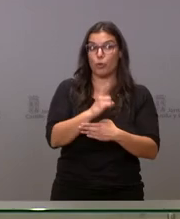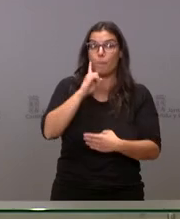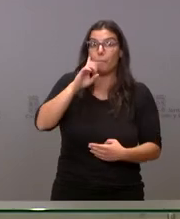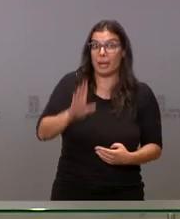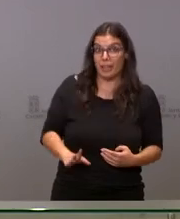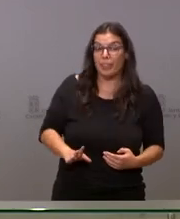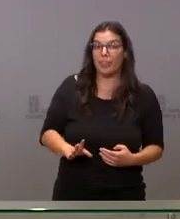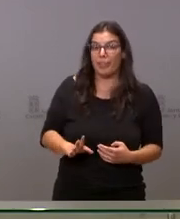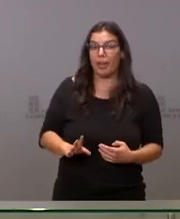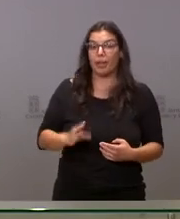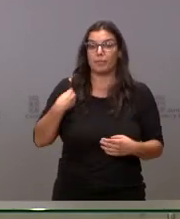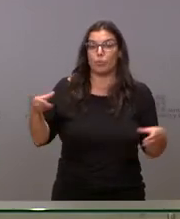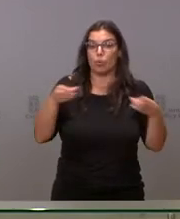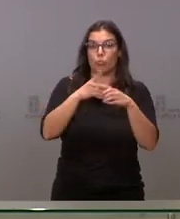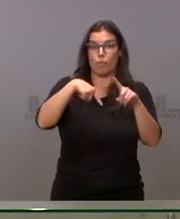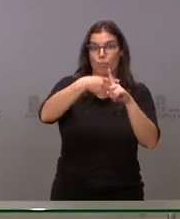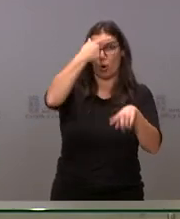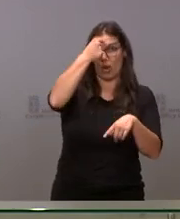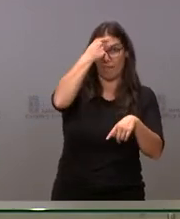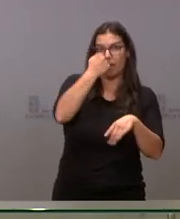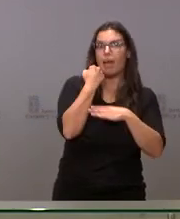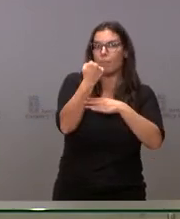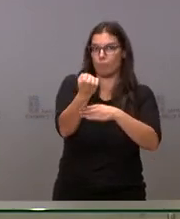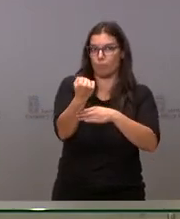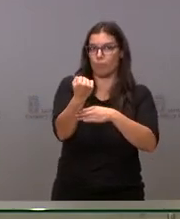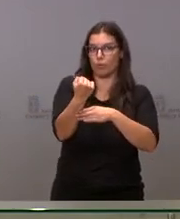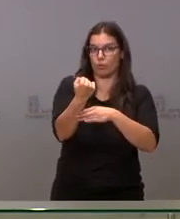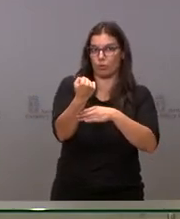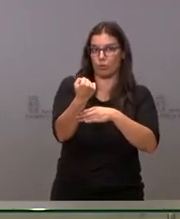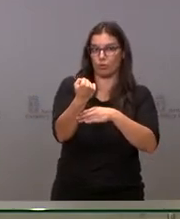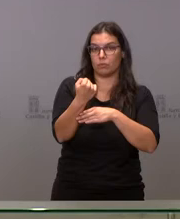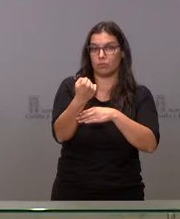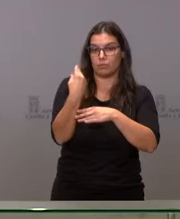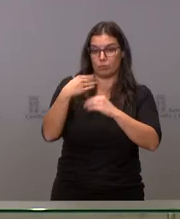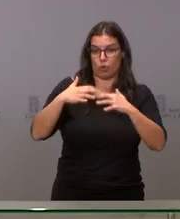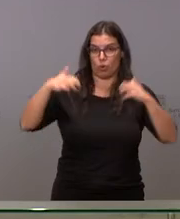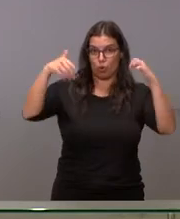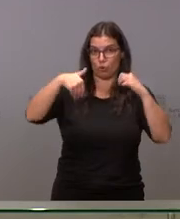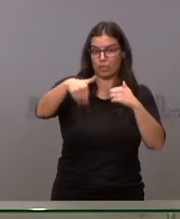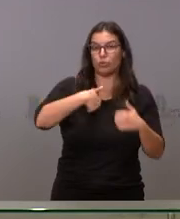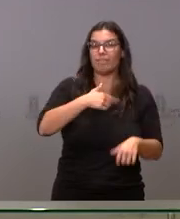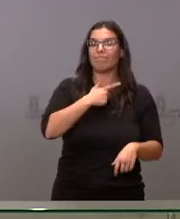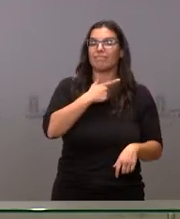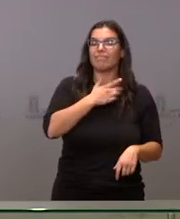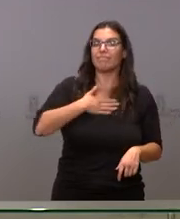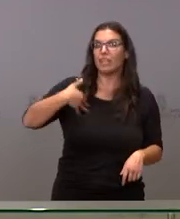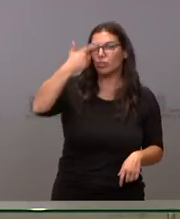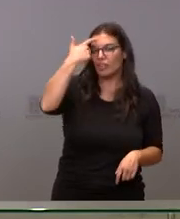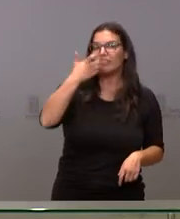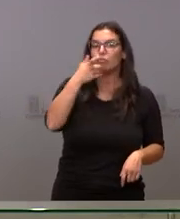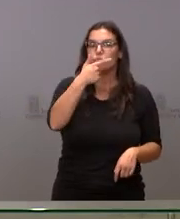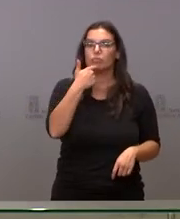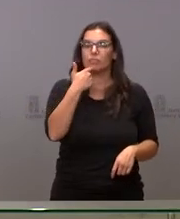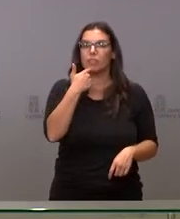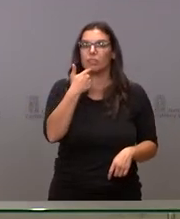que por Ávila otorgue su apoyo a las cuentas en el Parlamento. Me gustaría saber, bueno, ha dicho que no